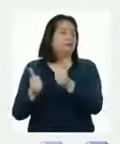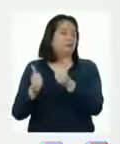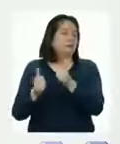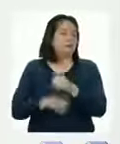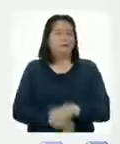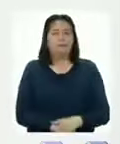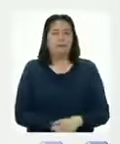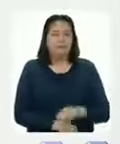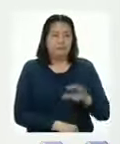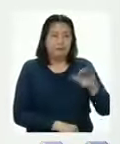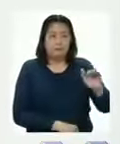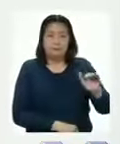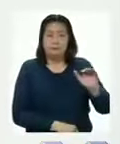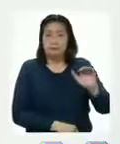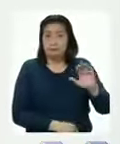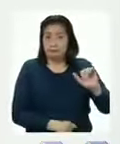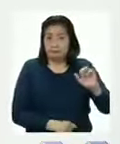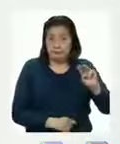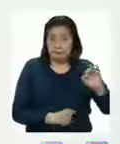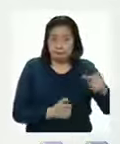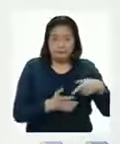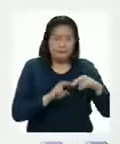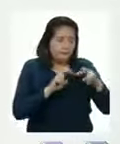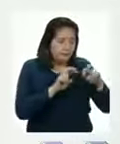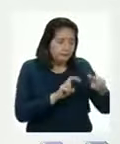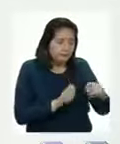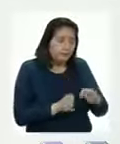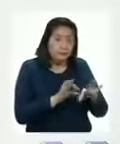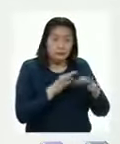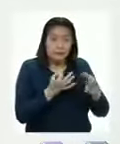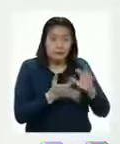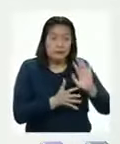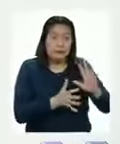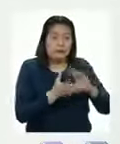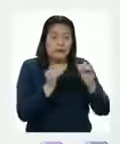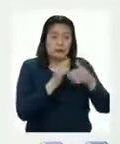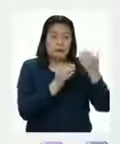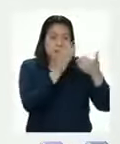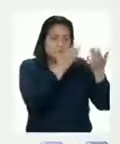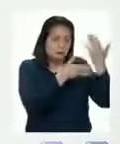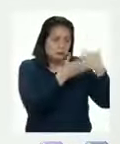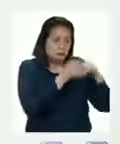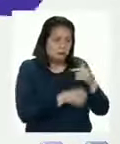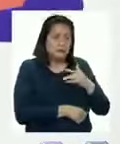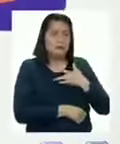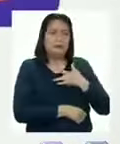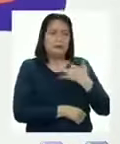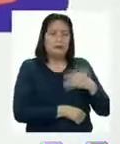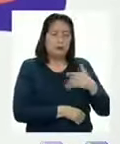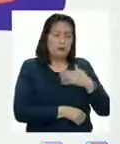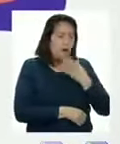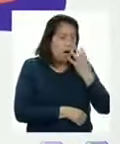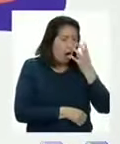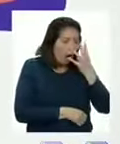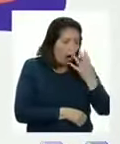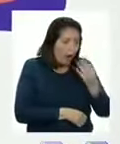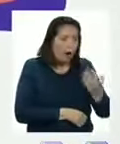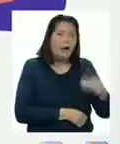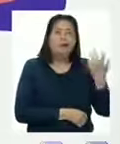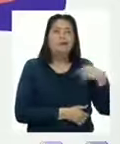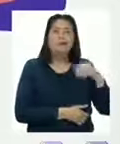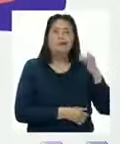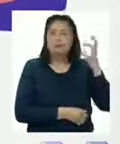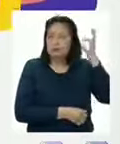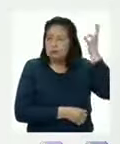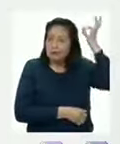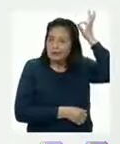Excelente Camila, al investigar sobre su familia y la historia de sus antepasados Se sintió fascinada con la época